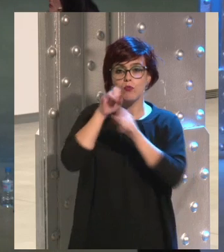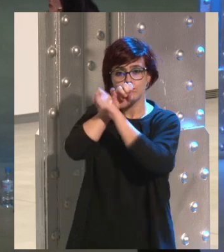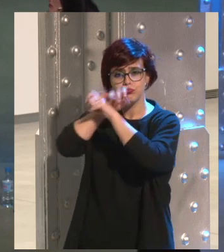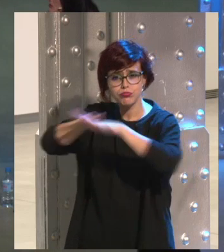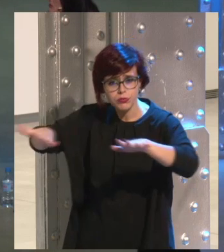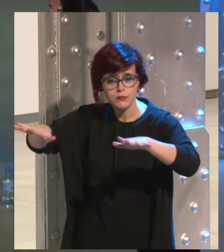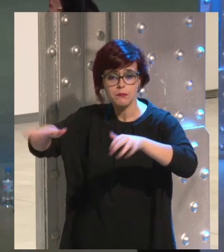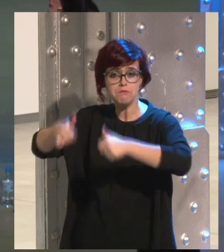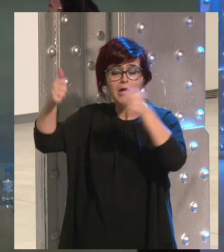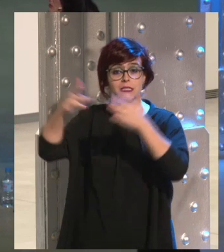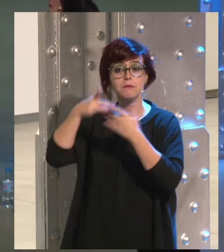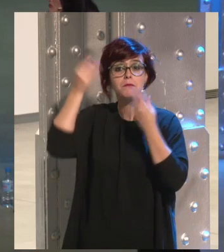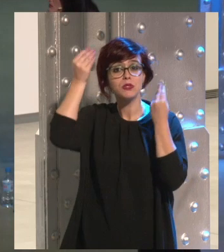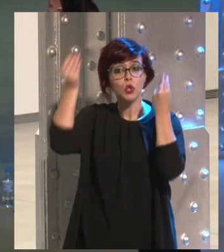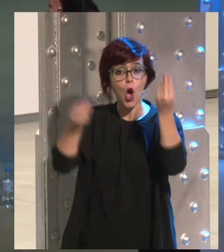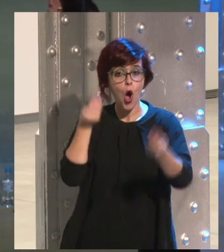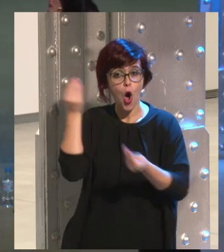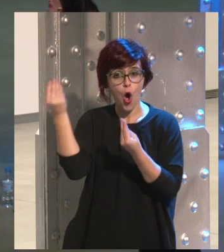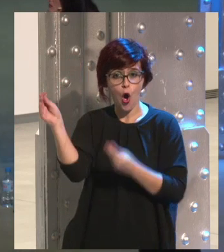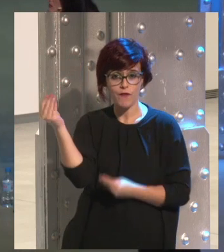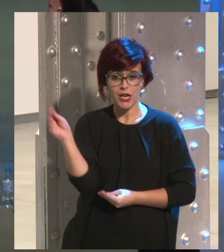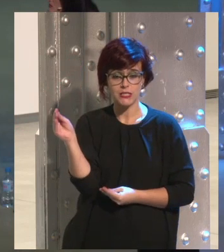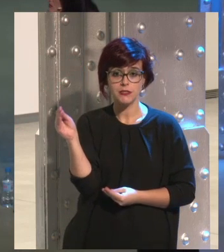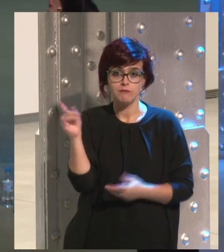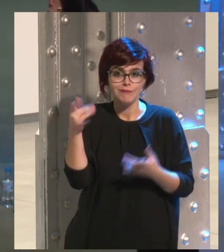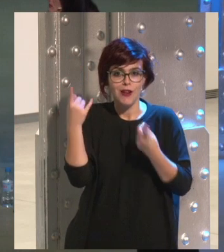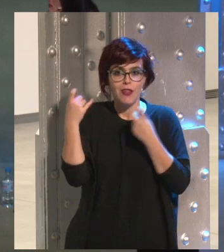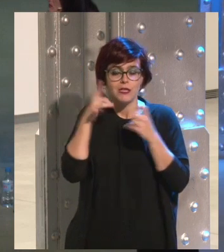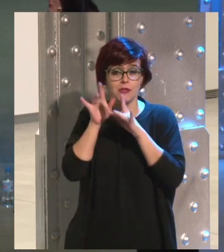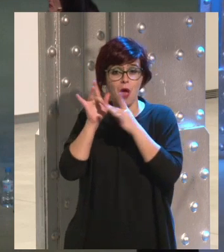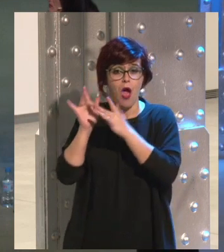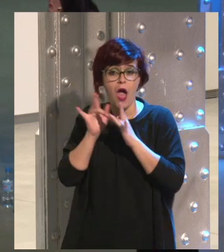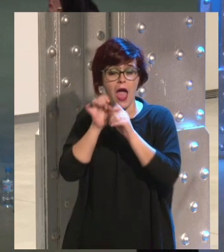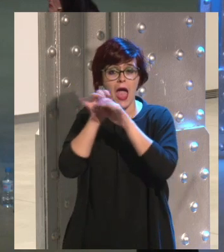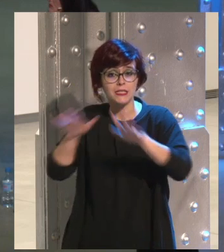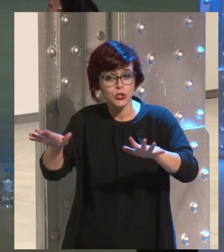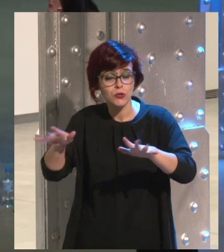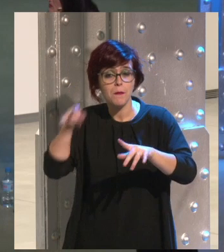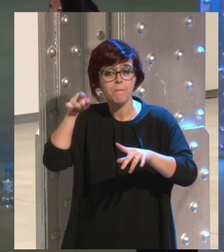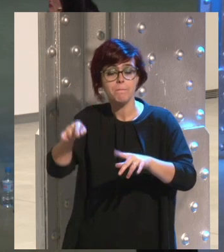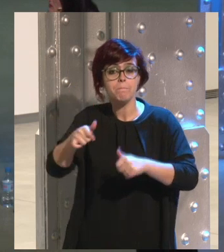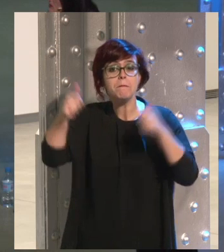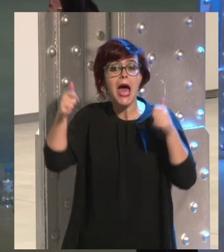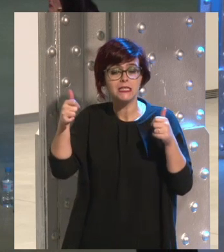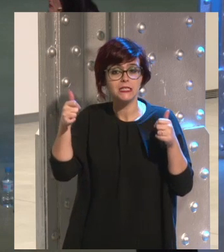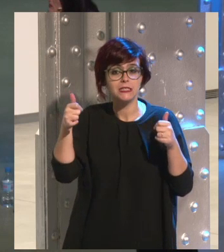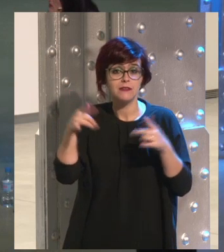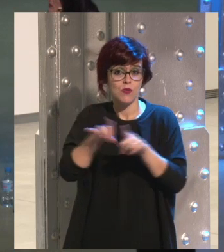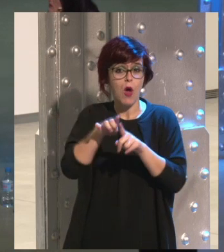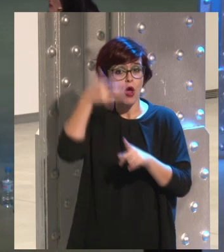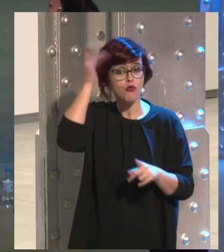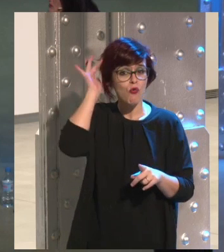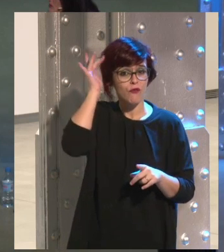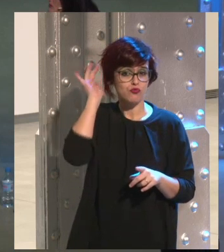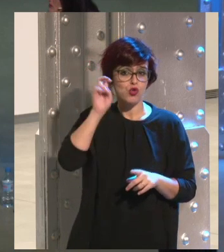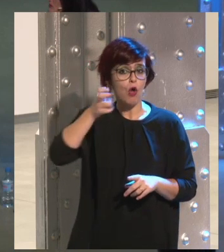Y creo que a los jóvenes de hoy es un poco eso, más las referencias estos del Rubius y